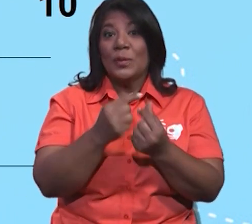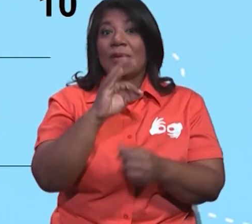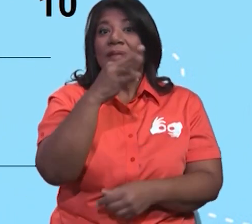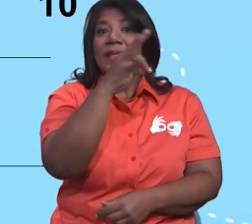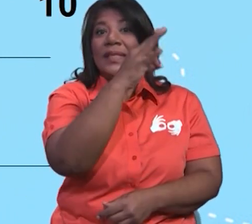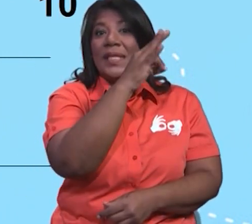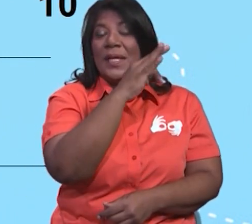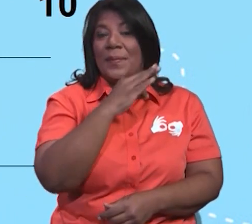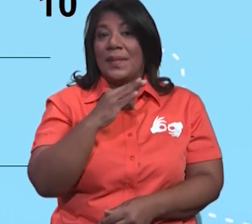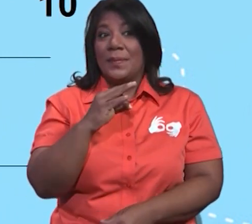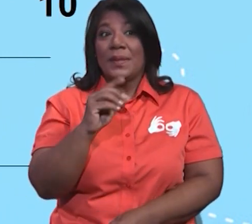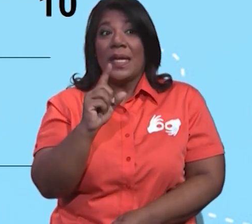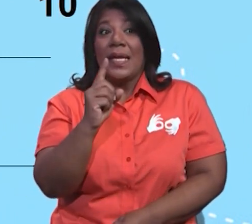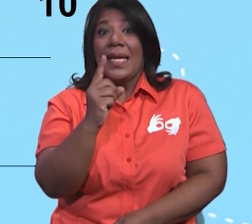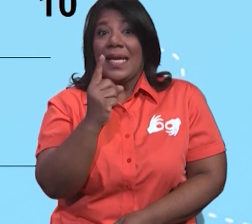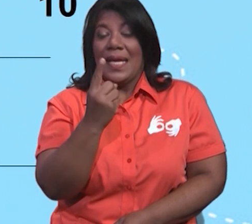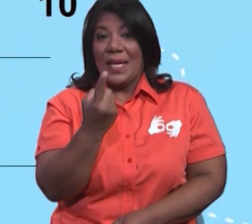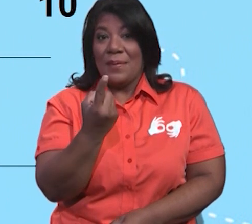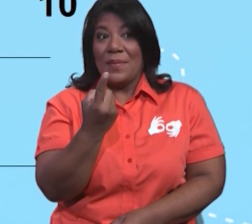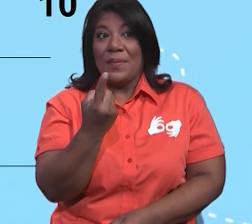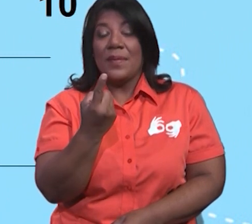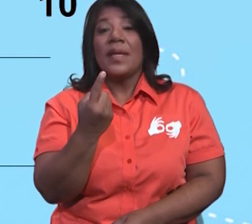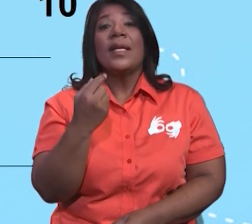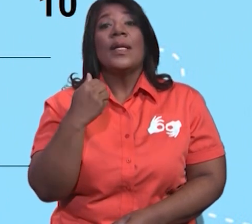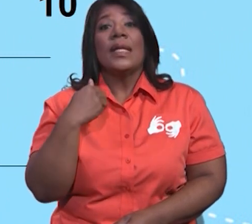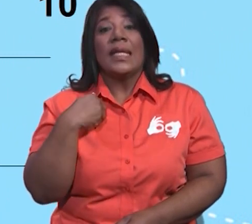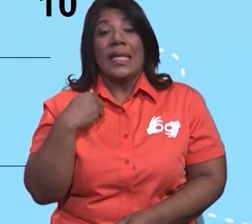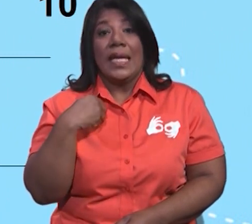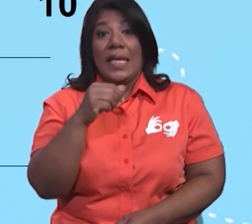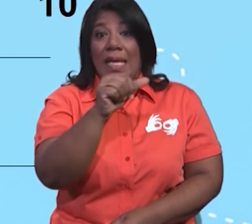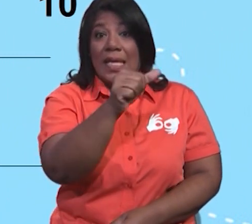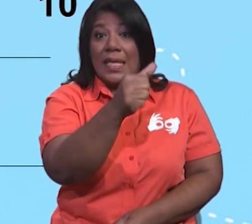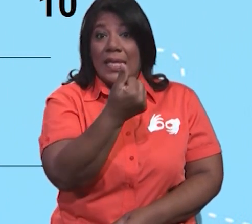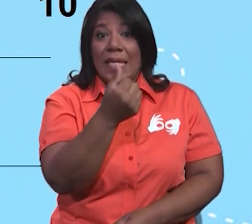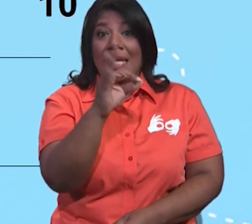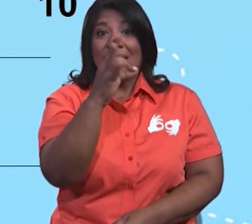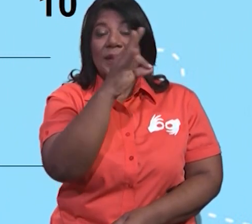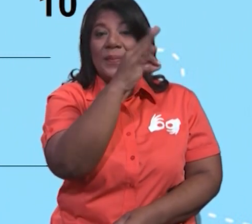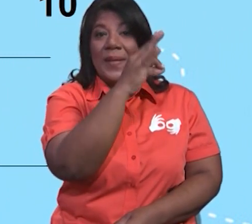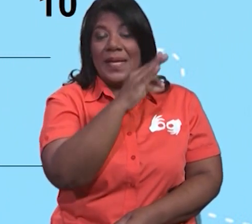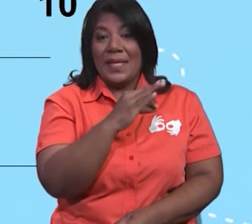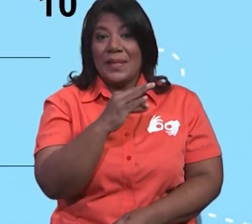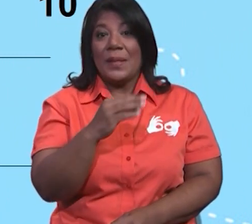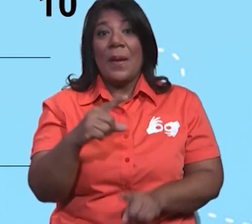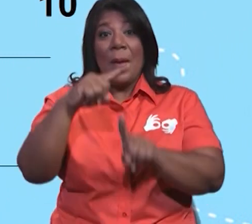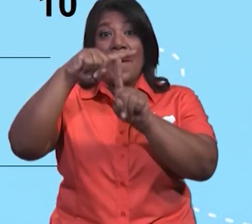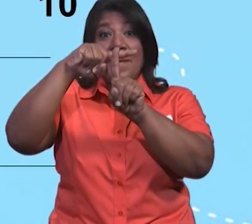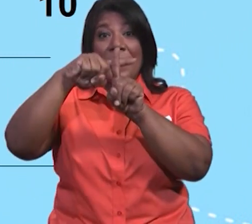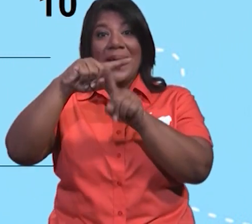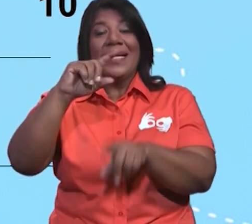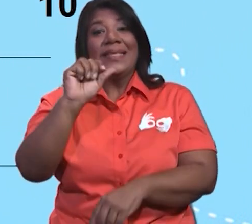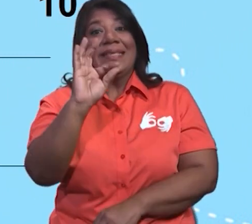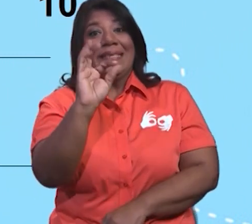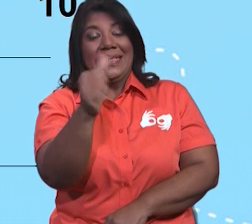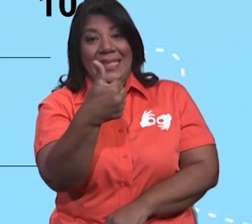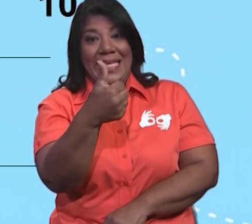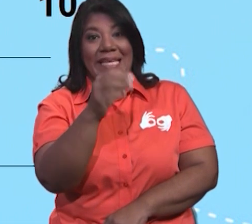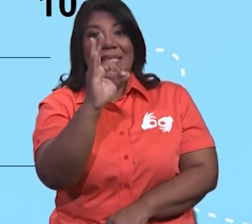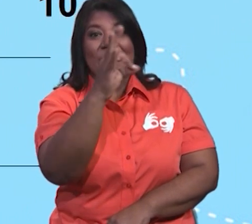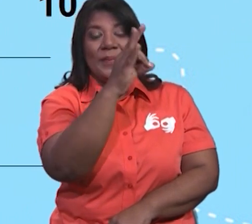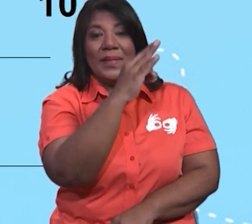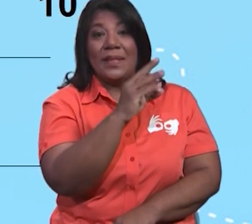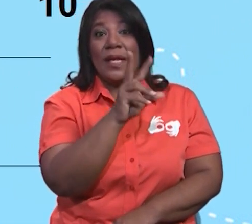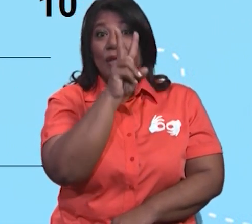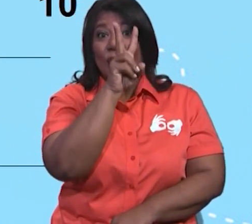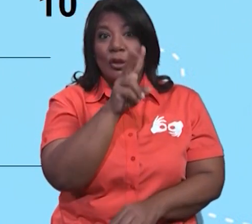primer grupo tenemos las cantidades de 10 mariposas más 10 mariposas. Dos grupos